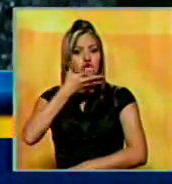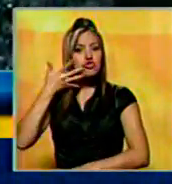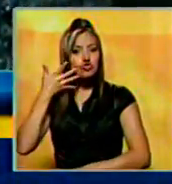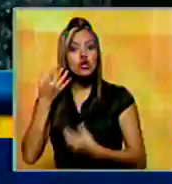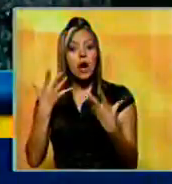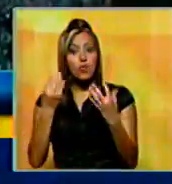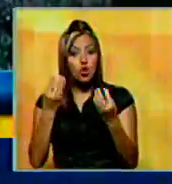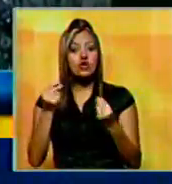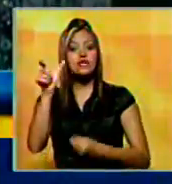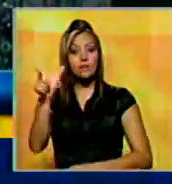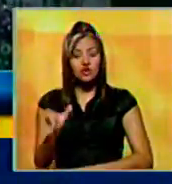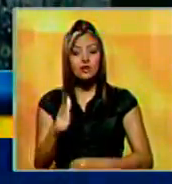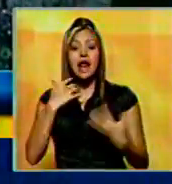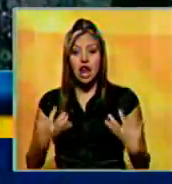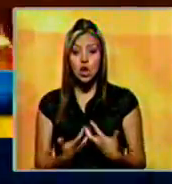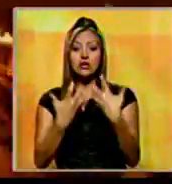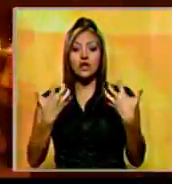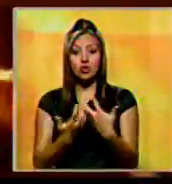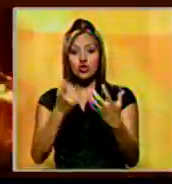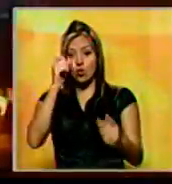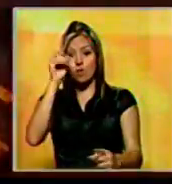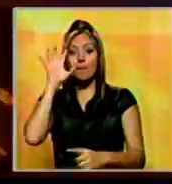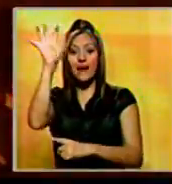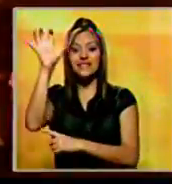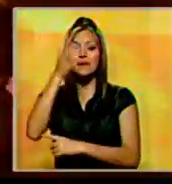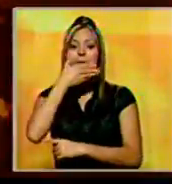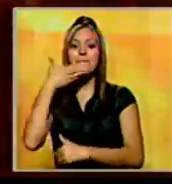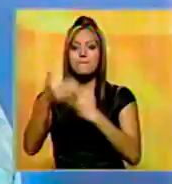tantas personas lucharan por un país mejor.